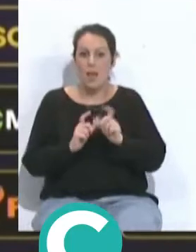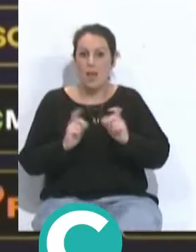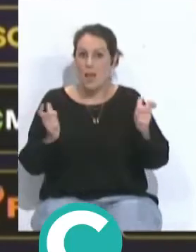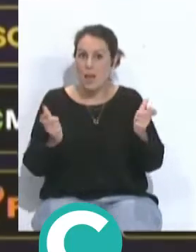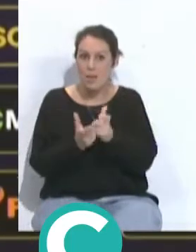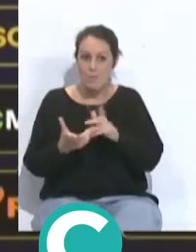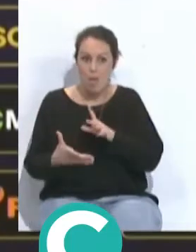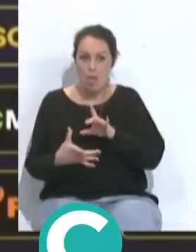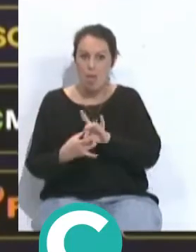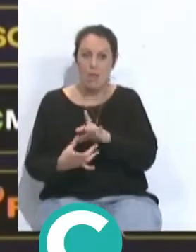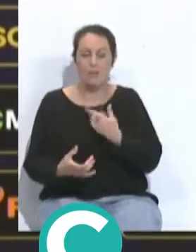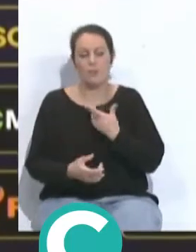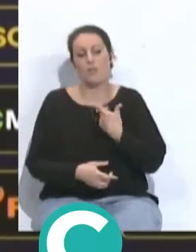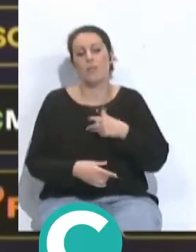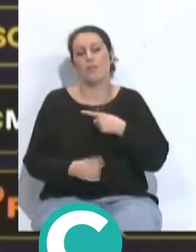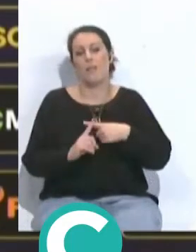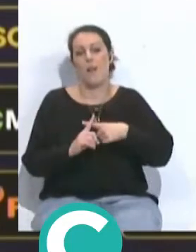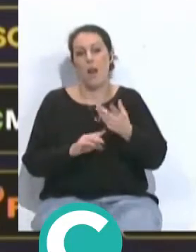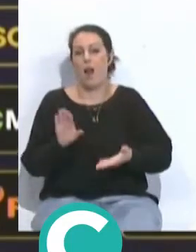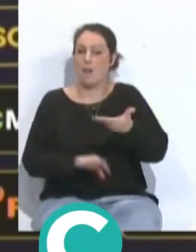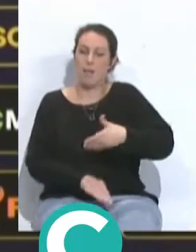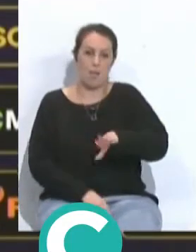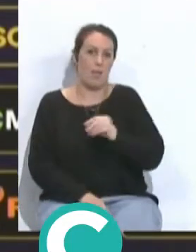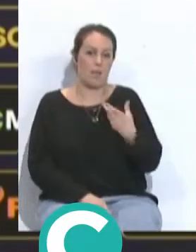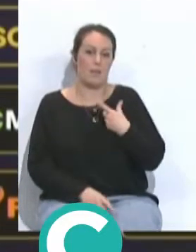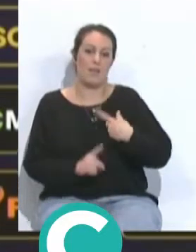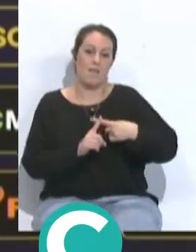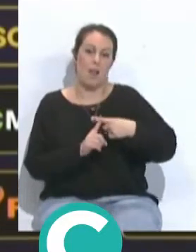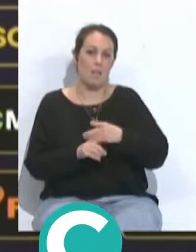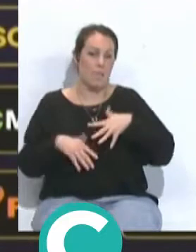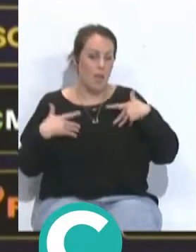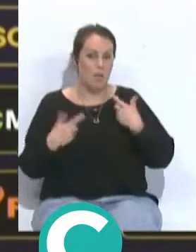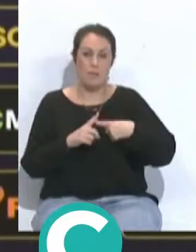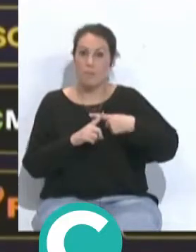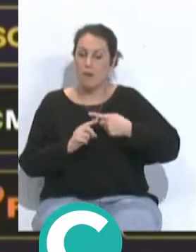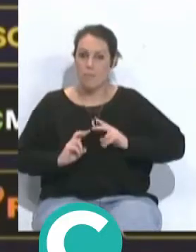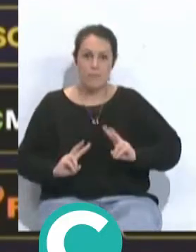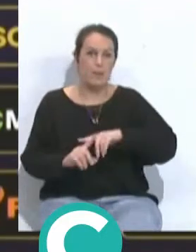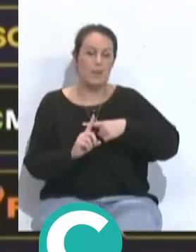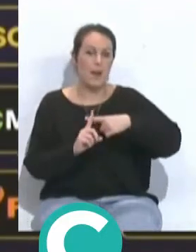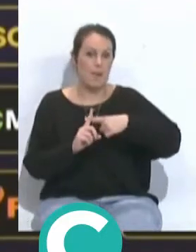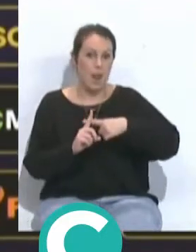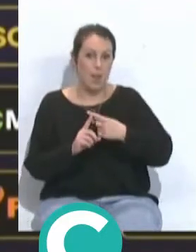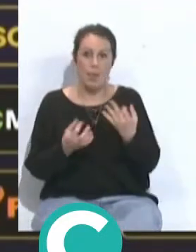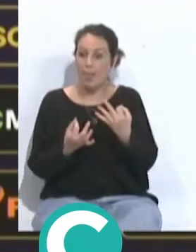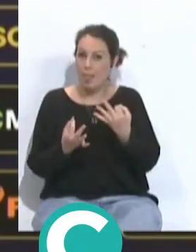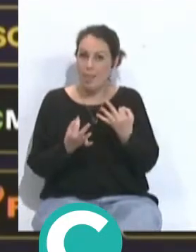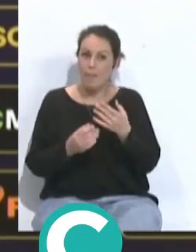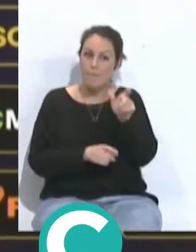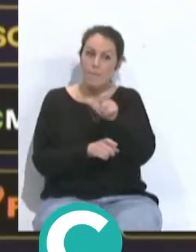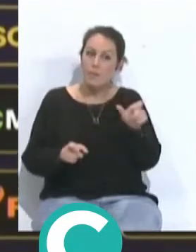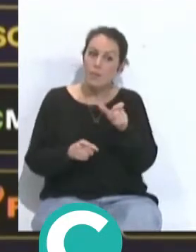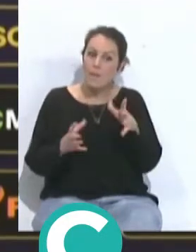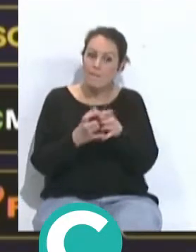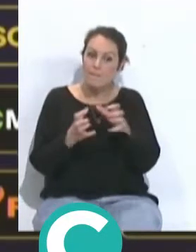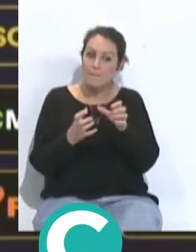nosotros tenemos que mantener ese nivel así de alto, ¿no? nivel de emoción, ese nivel de activación, ese nivel de, bueno, de tener que, de que la gente tiene